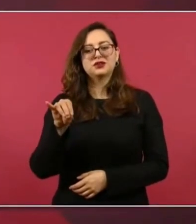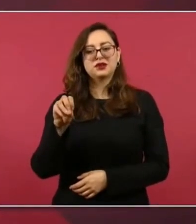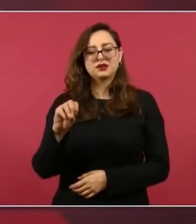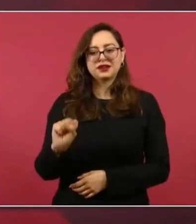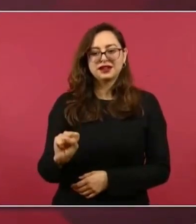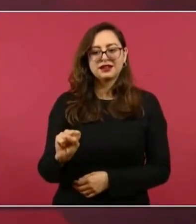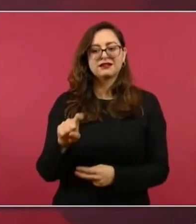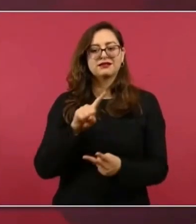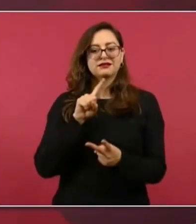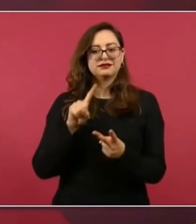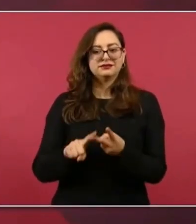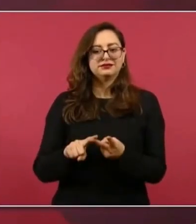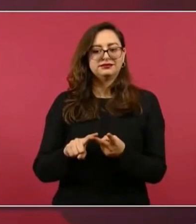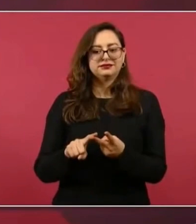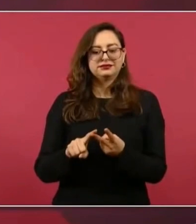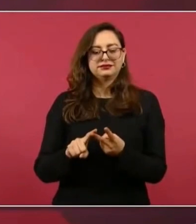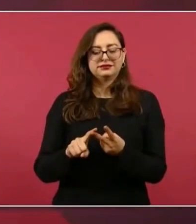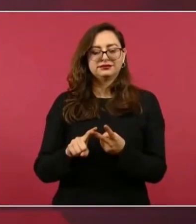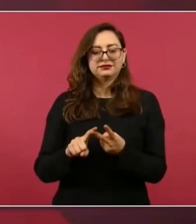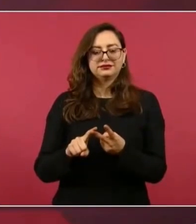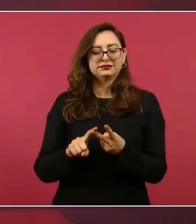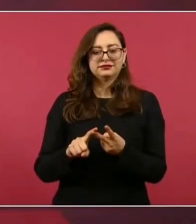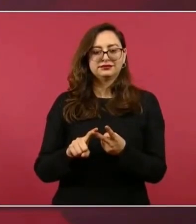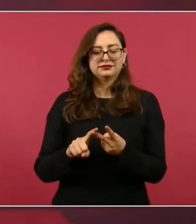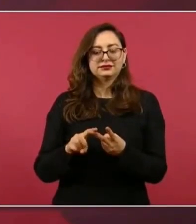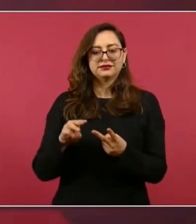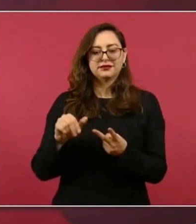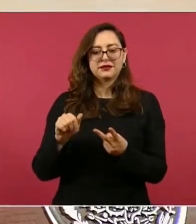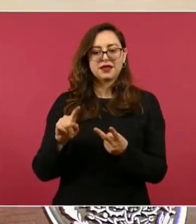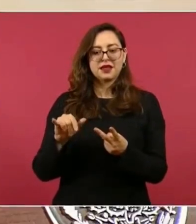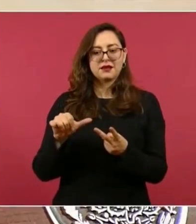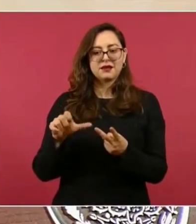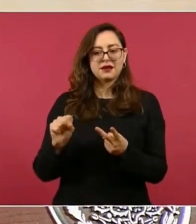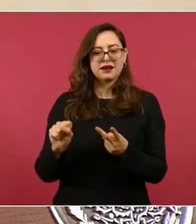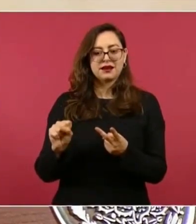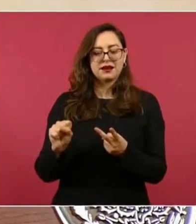Matías